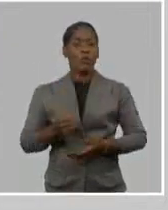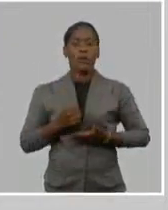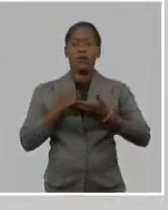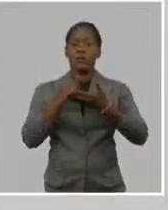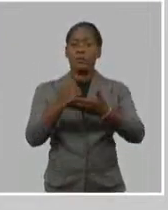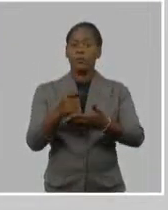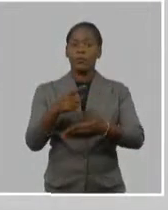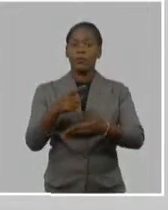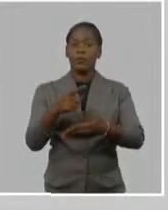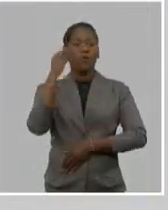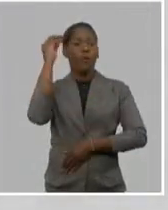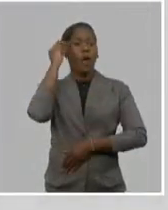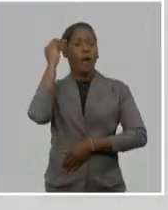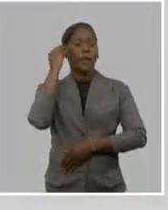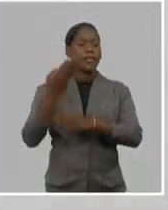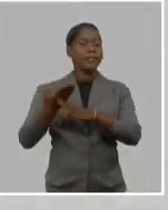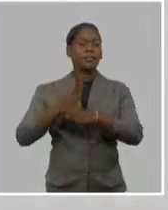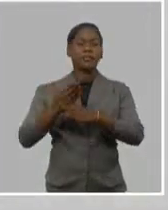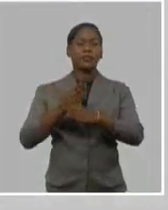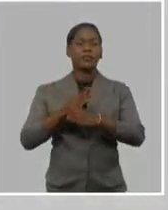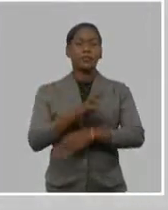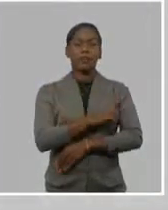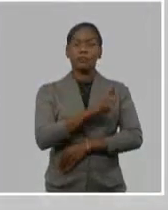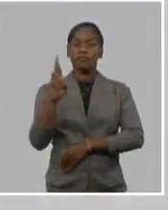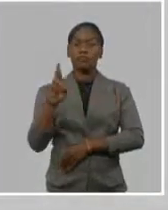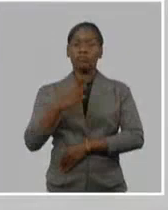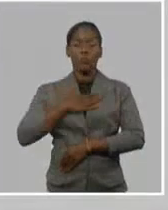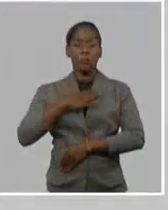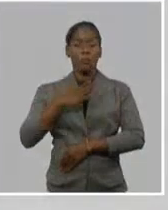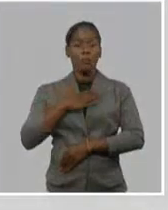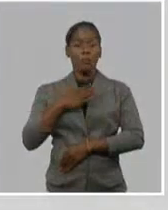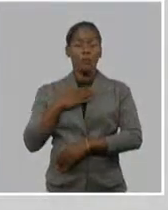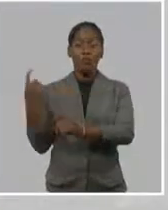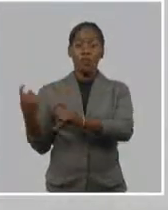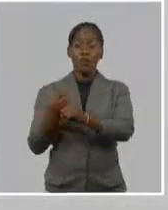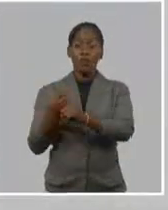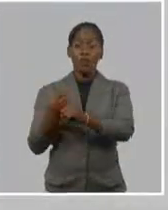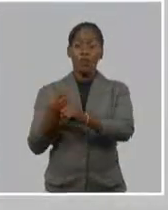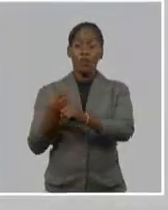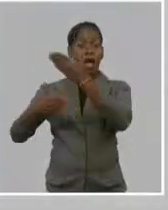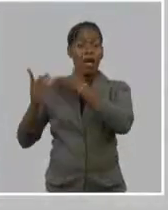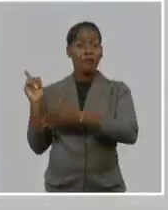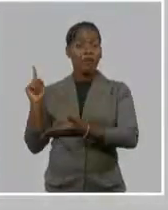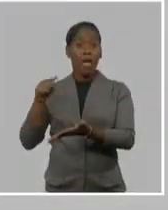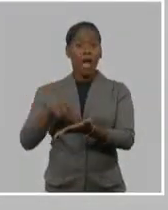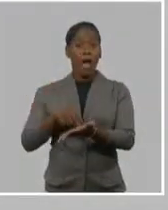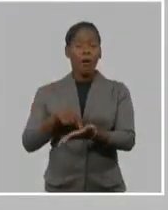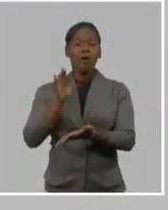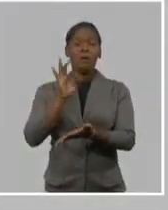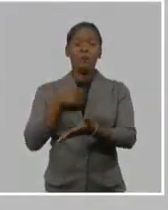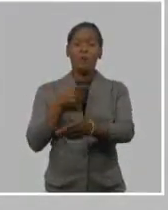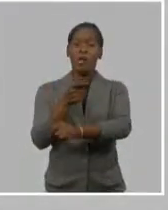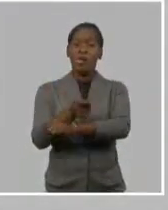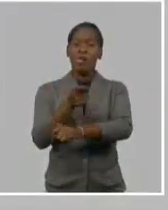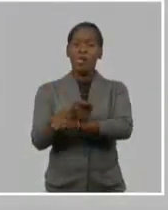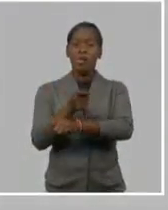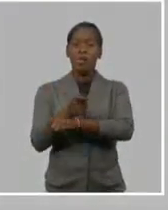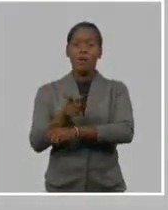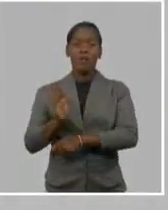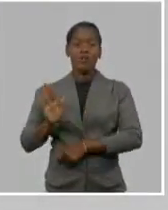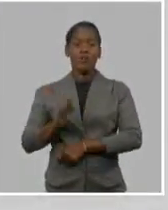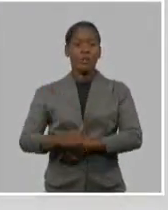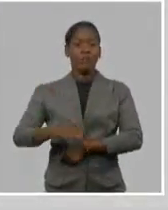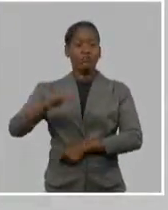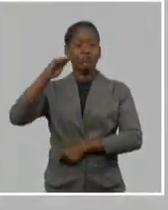cultural, nuestras esencias están intactas desde el punto de vista de la tradición de nuestro